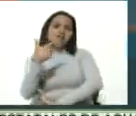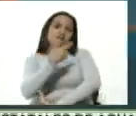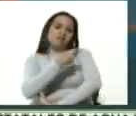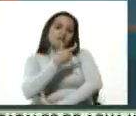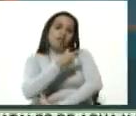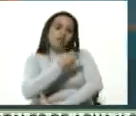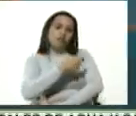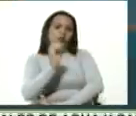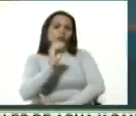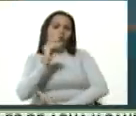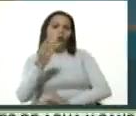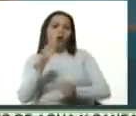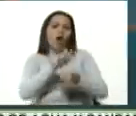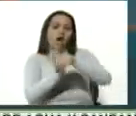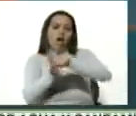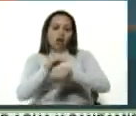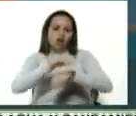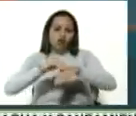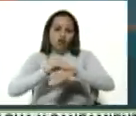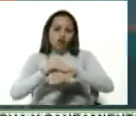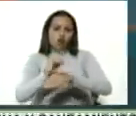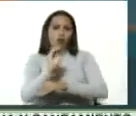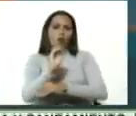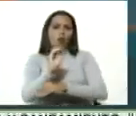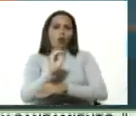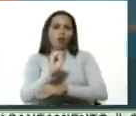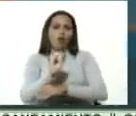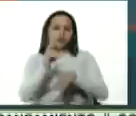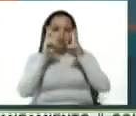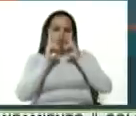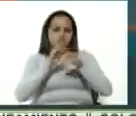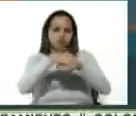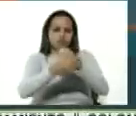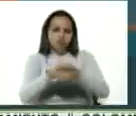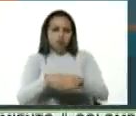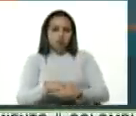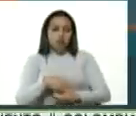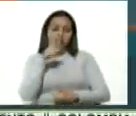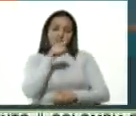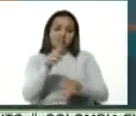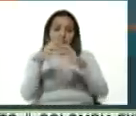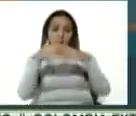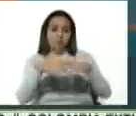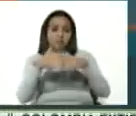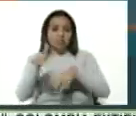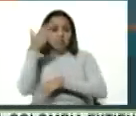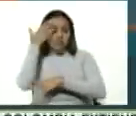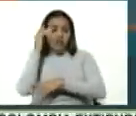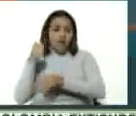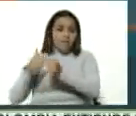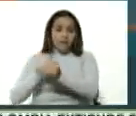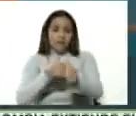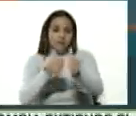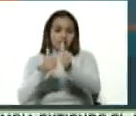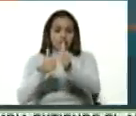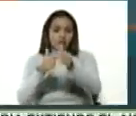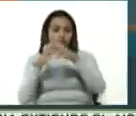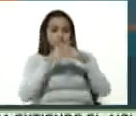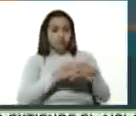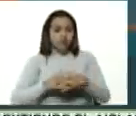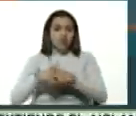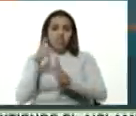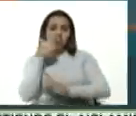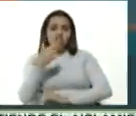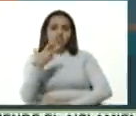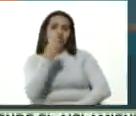sea alcohol, desinfectante, lo que sea, esa empresa sabe que será perseguida. O le dicen, no